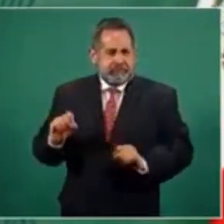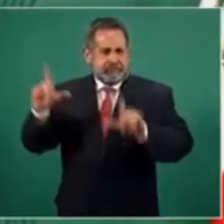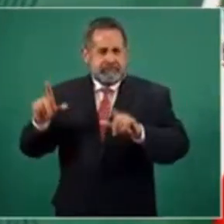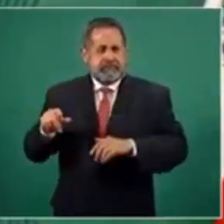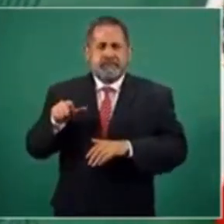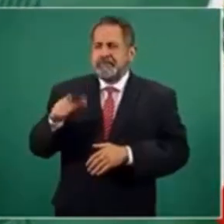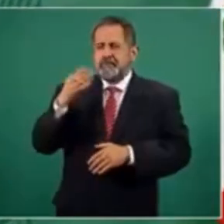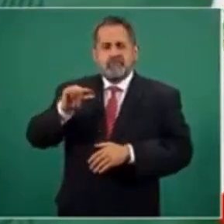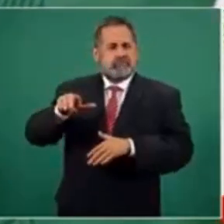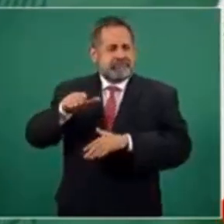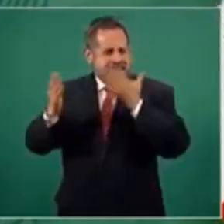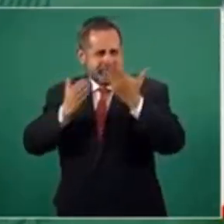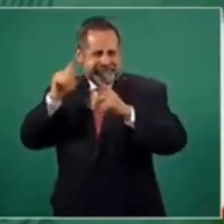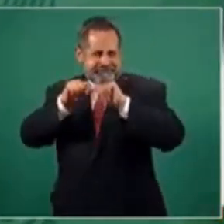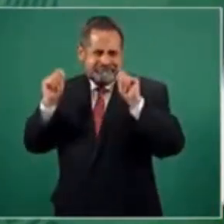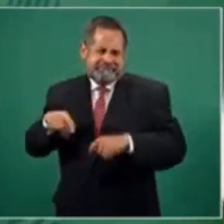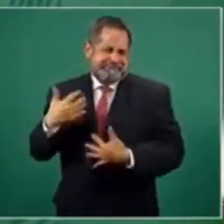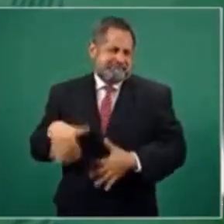Sobre todo lo académico.